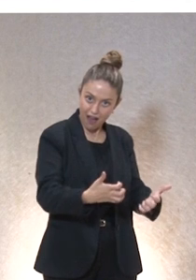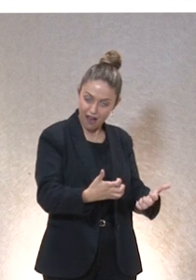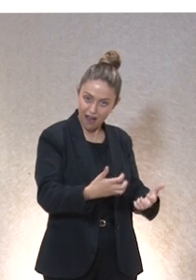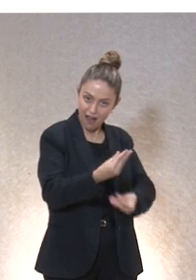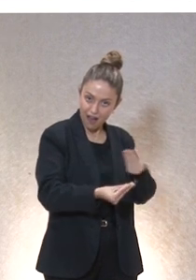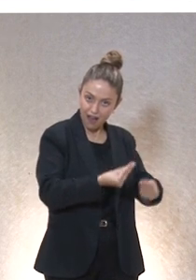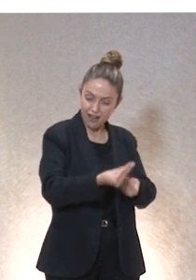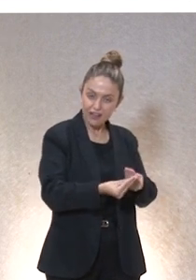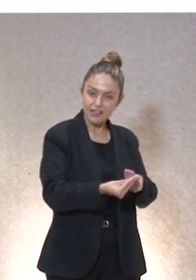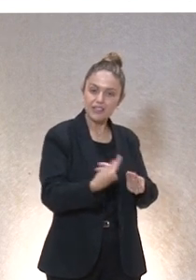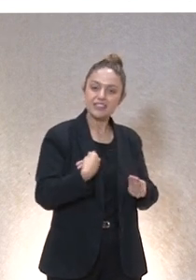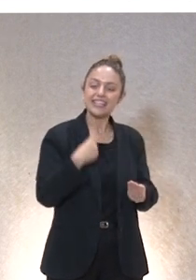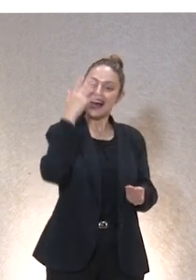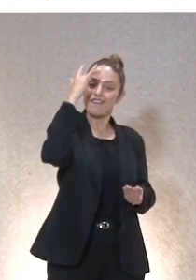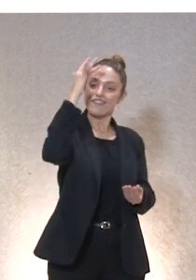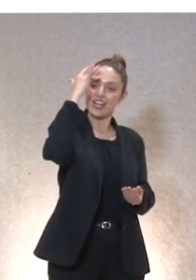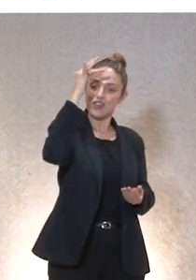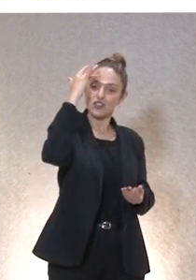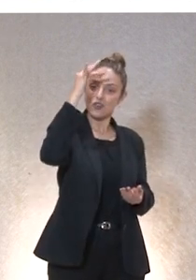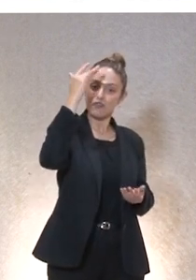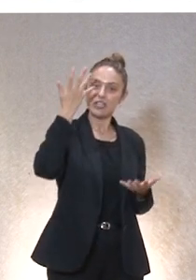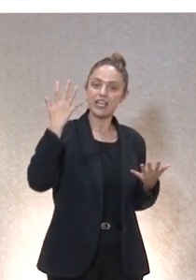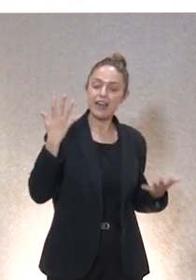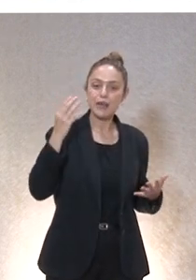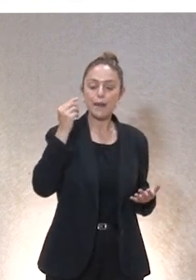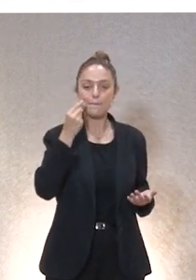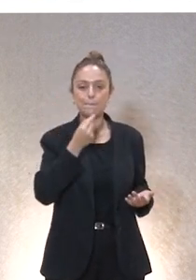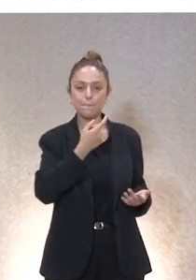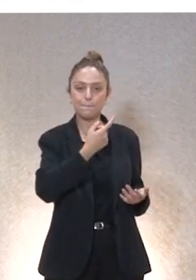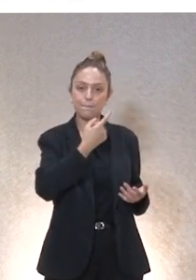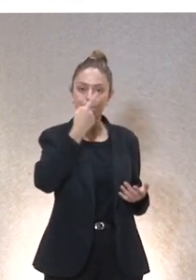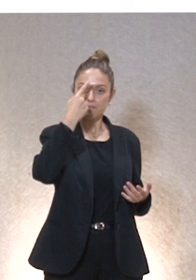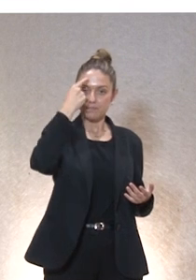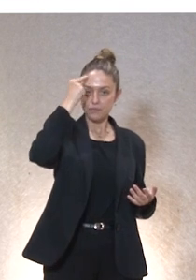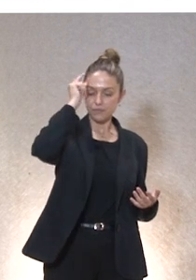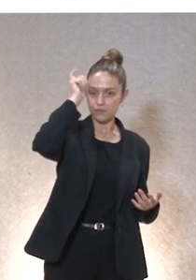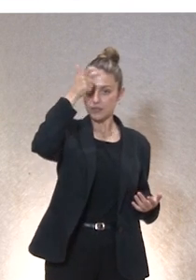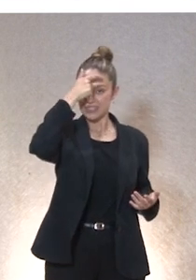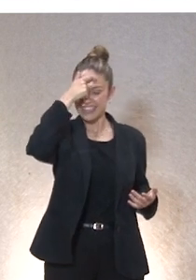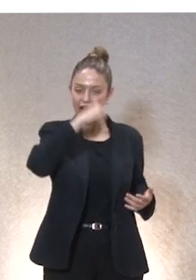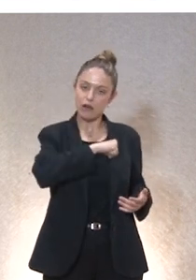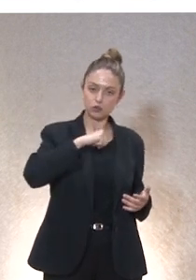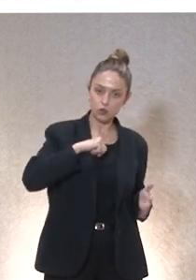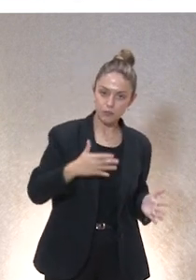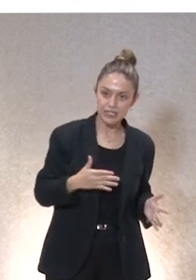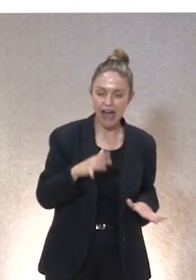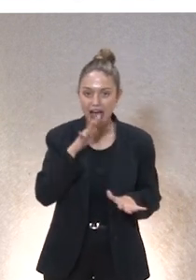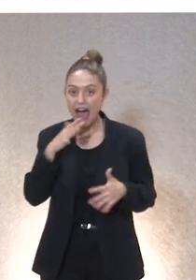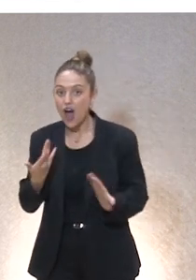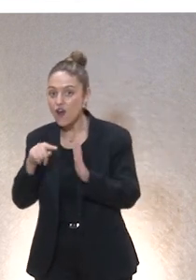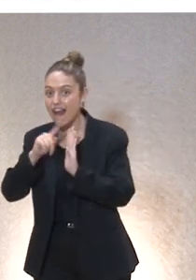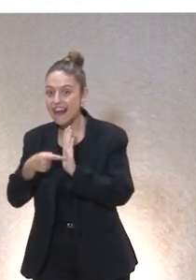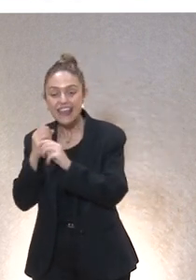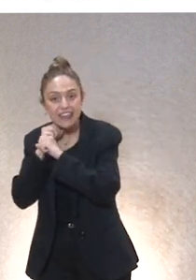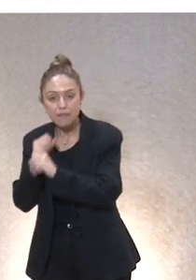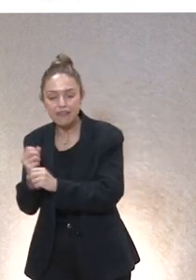se hizo con supuestos filosóficos de lo que llamaríamos una mentalidad excesivamente autonomista ahora cuando revisamos la ley de